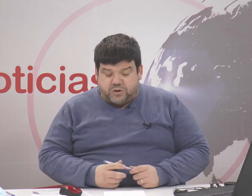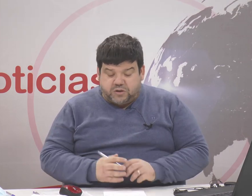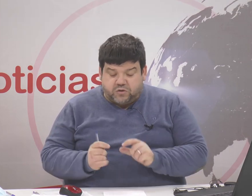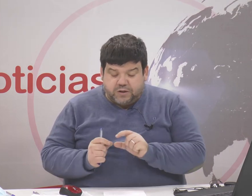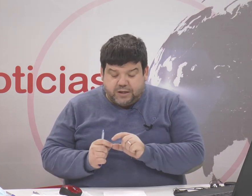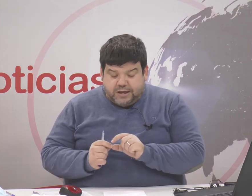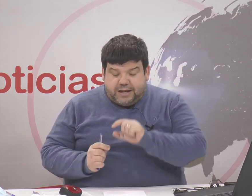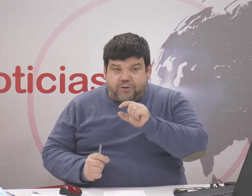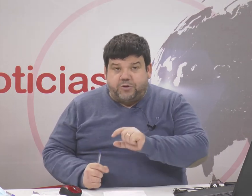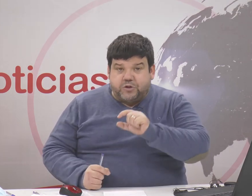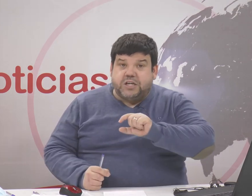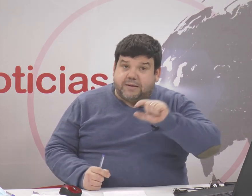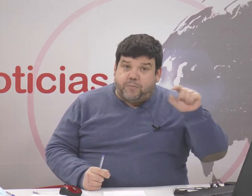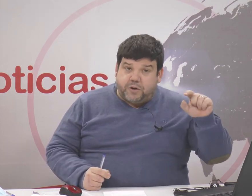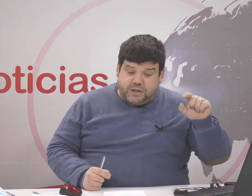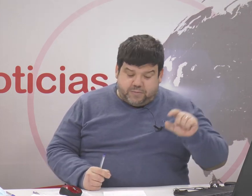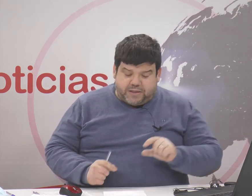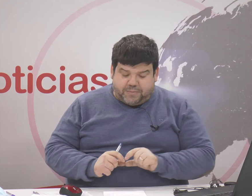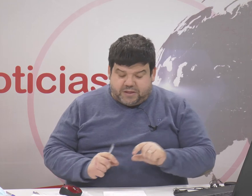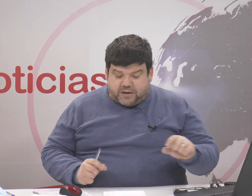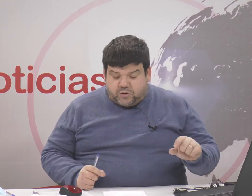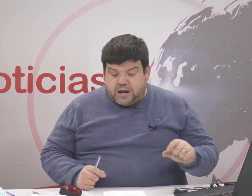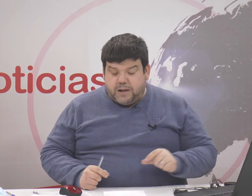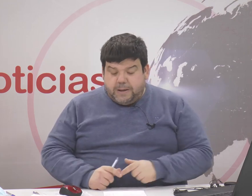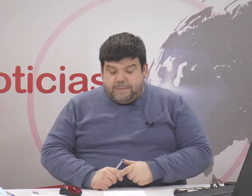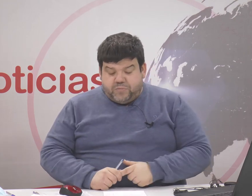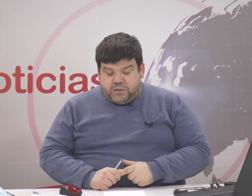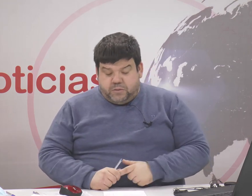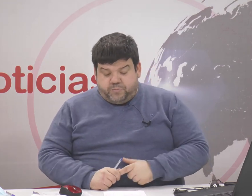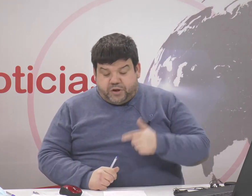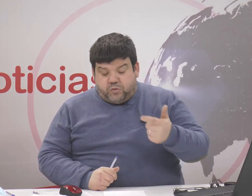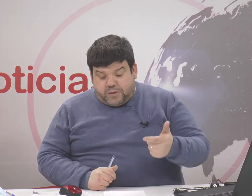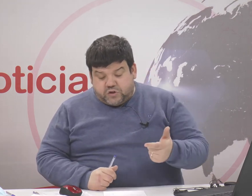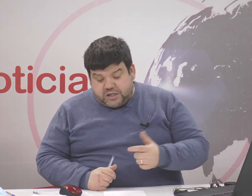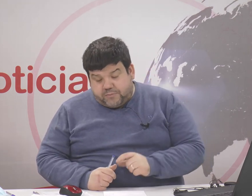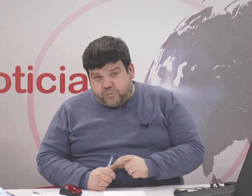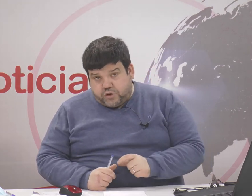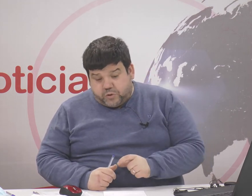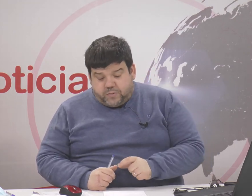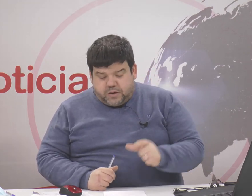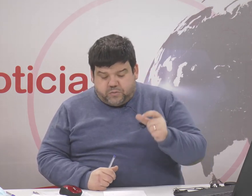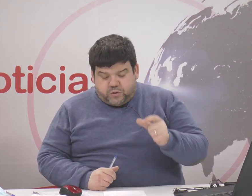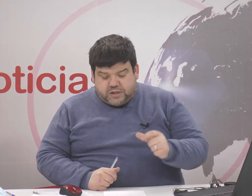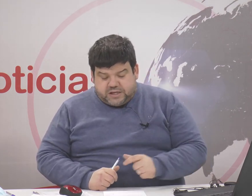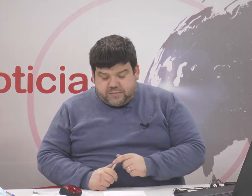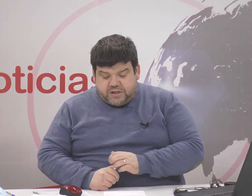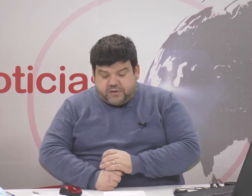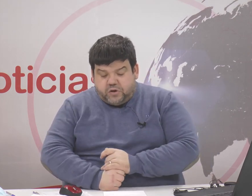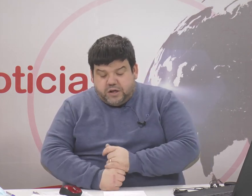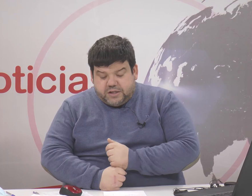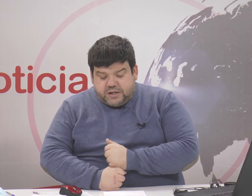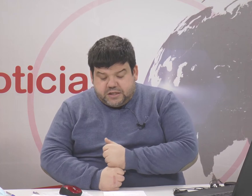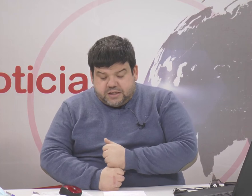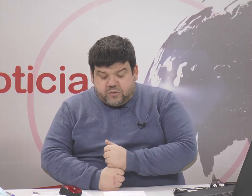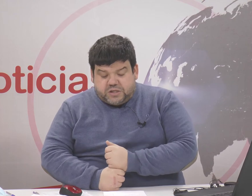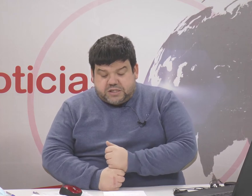y cinco por ciento en las dos dosis estamos por encima de la media nacional pero en una dosis estamos un poquito por debajo porque se han administrado